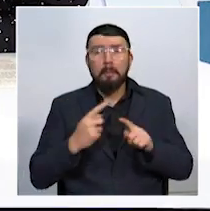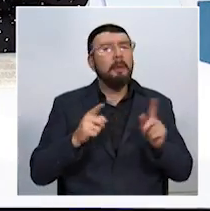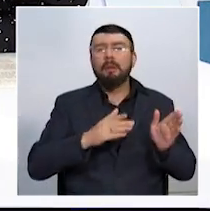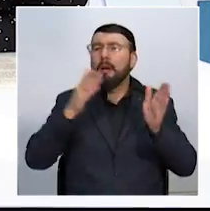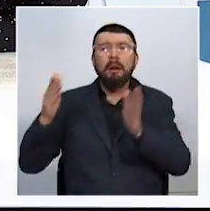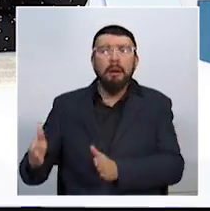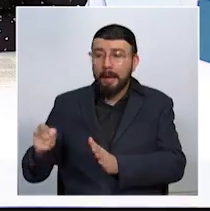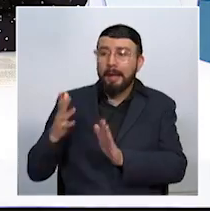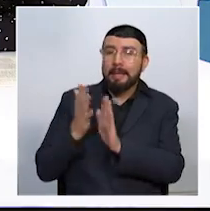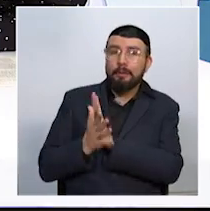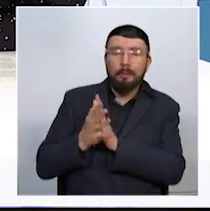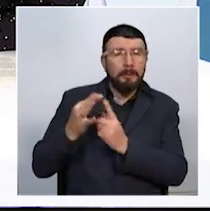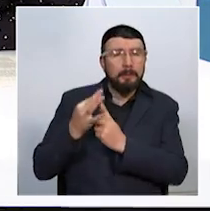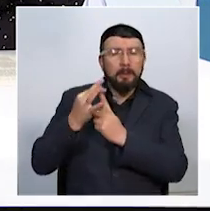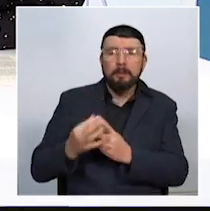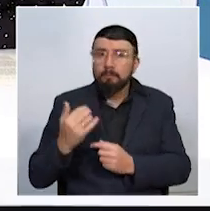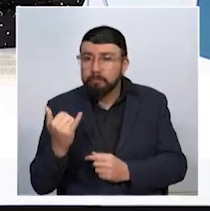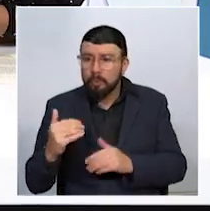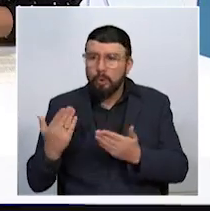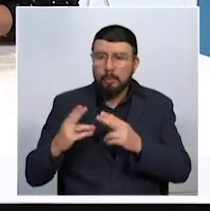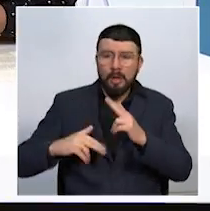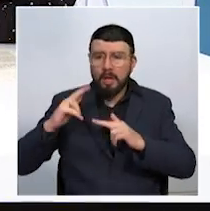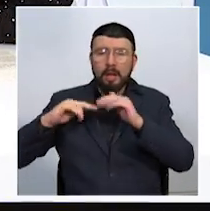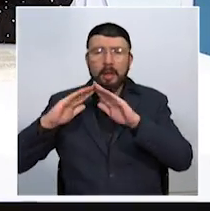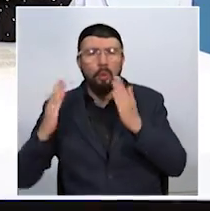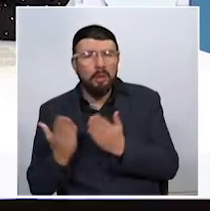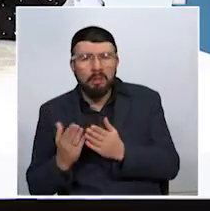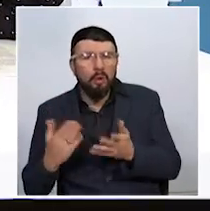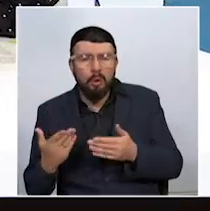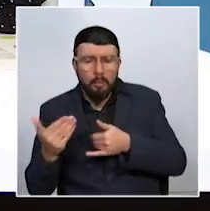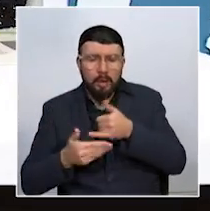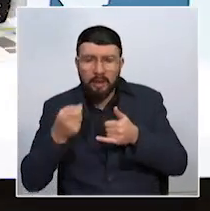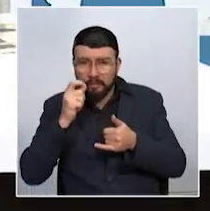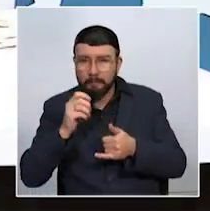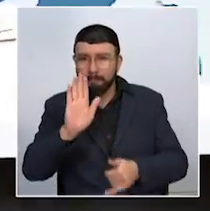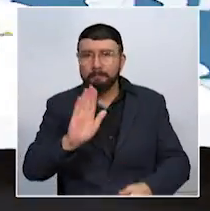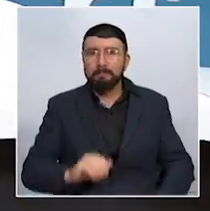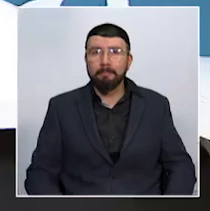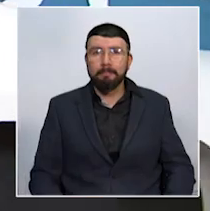informe especial relacionado con la infraestructura educativa, ¿cómo está en el eje cafetero? Ya regresamos.